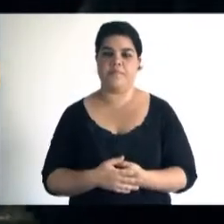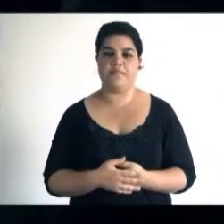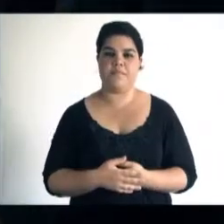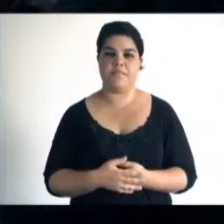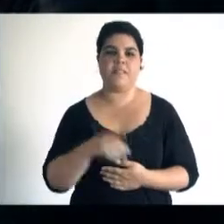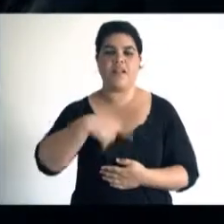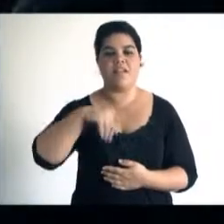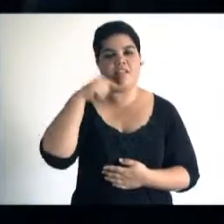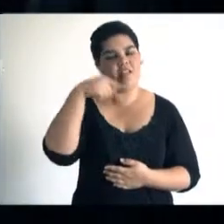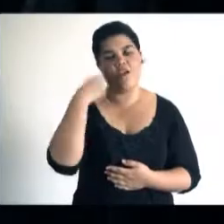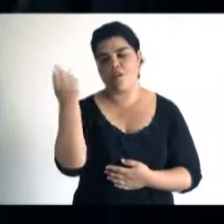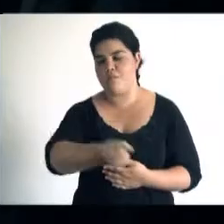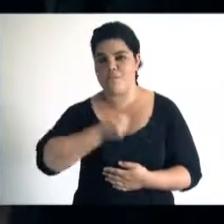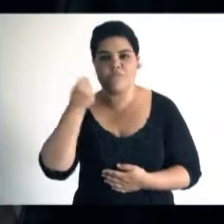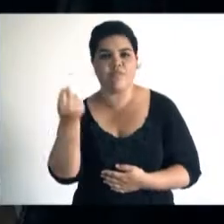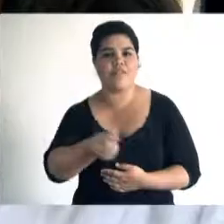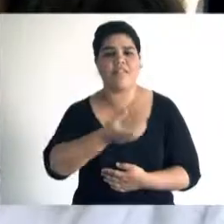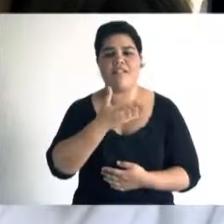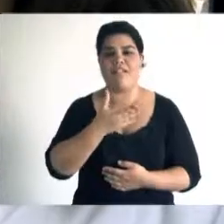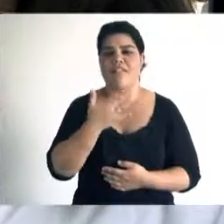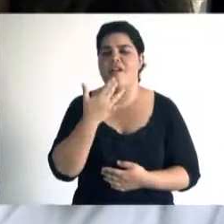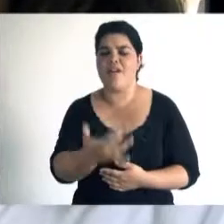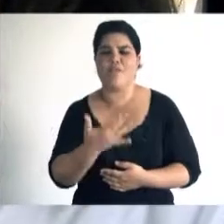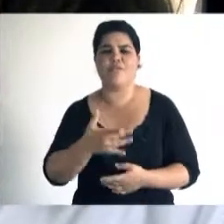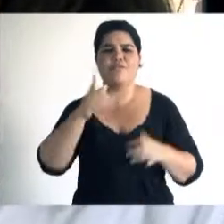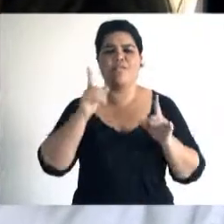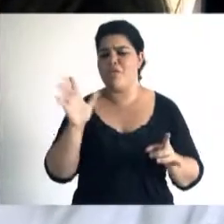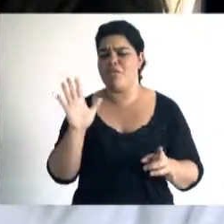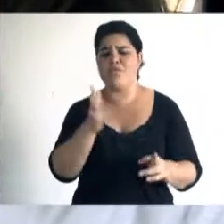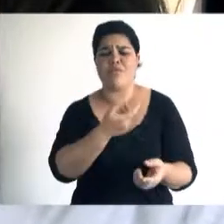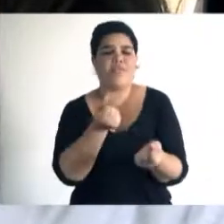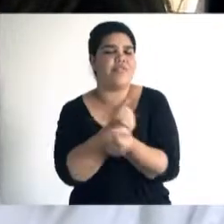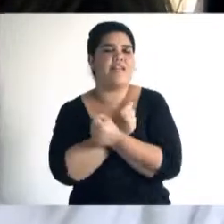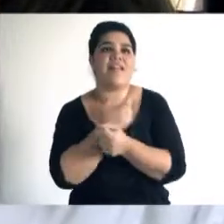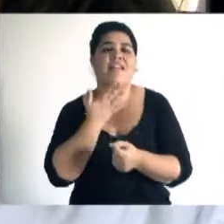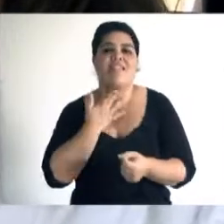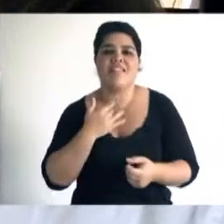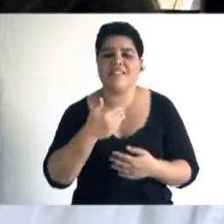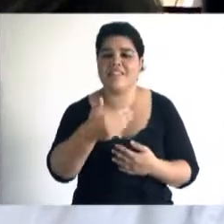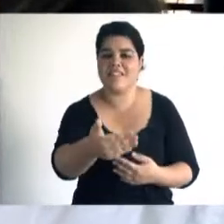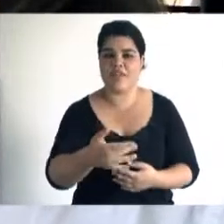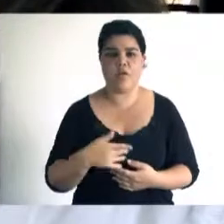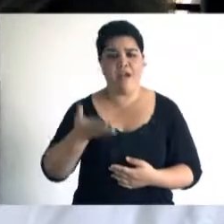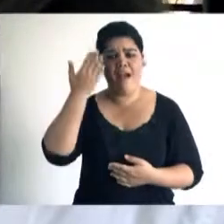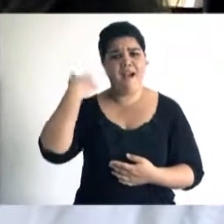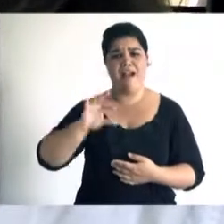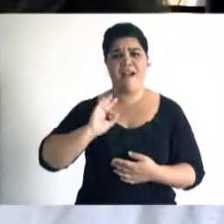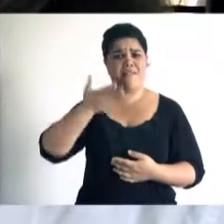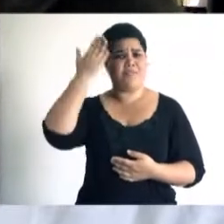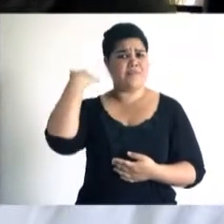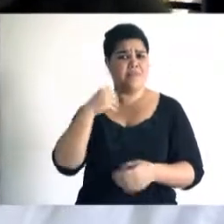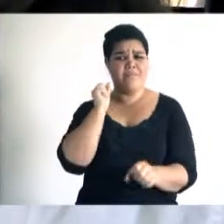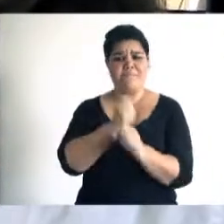Un evento histórico, hermoso, muy querido por todos los miembros de la comunidad educativa y que empezaron a trabajar mucho